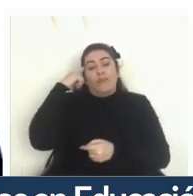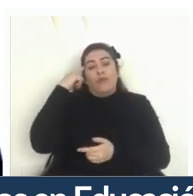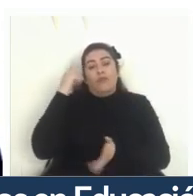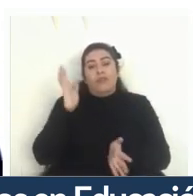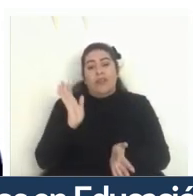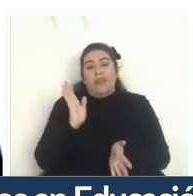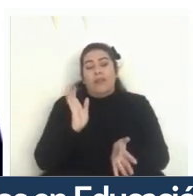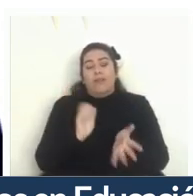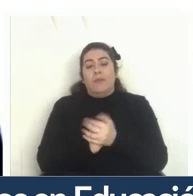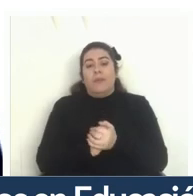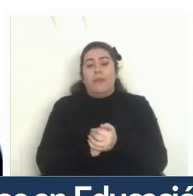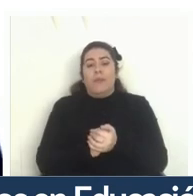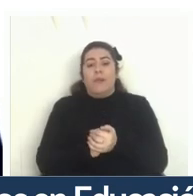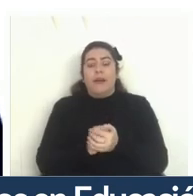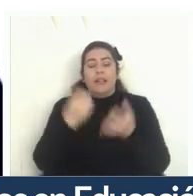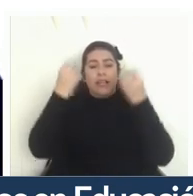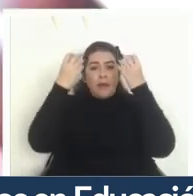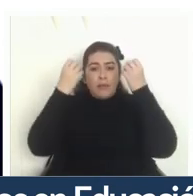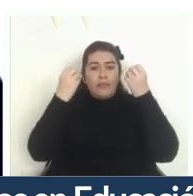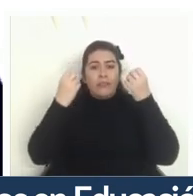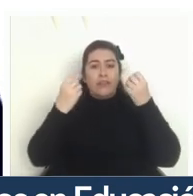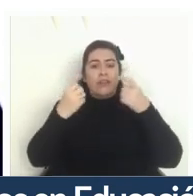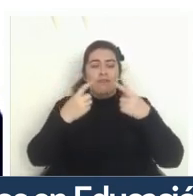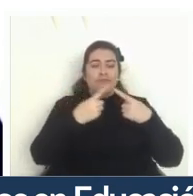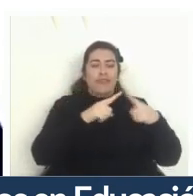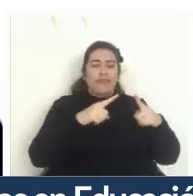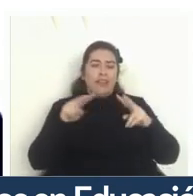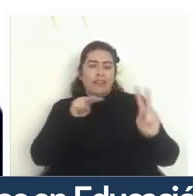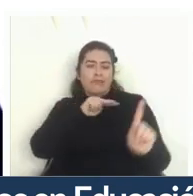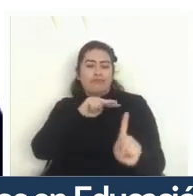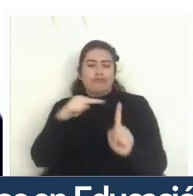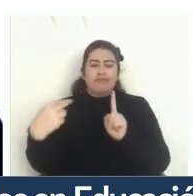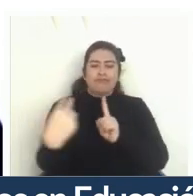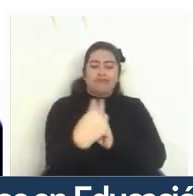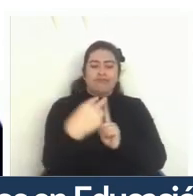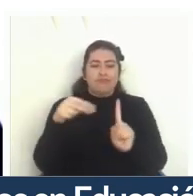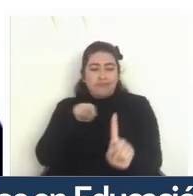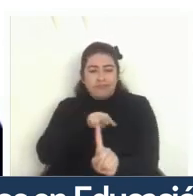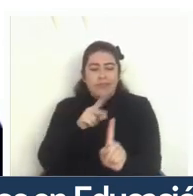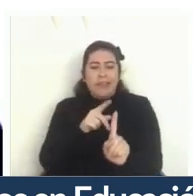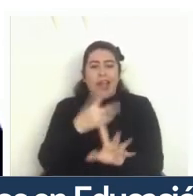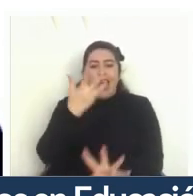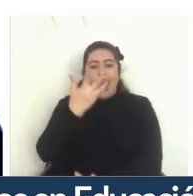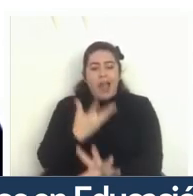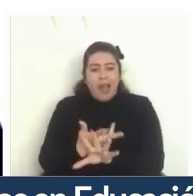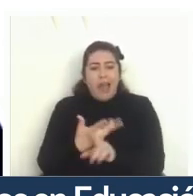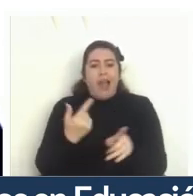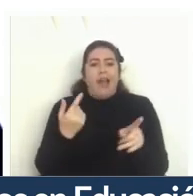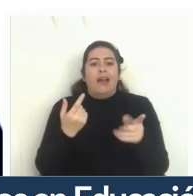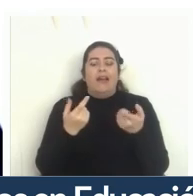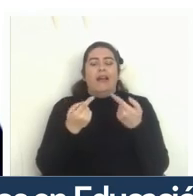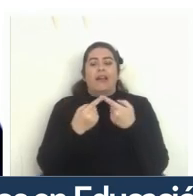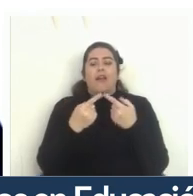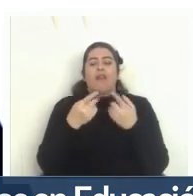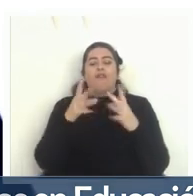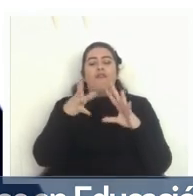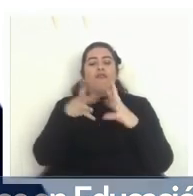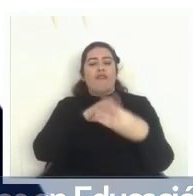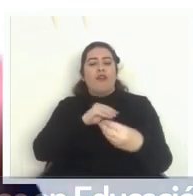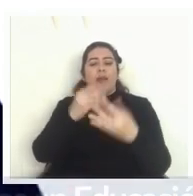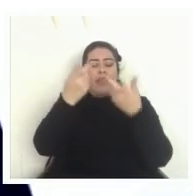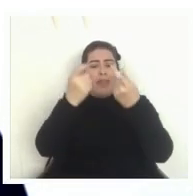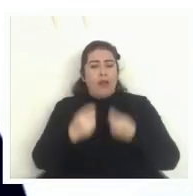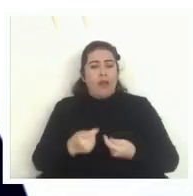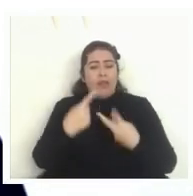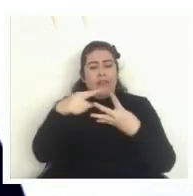que el aprendizaje es multidimensional que que existen distintas maneras de evaluar etcétera que que